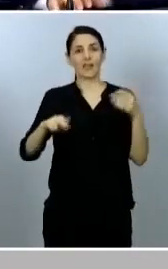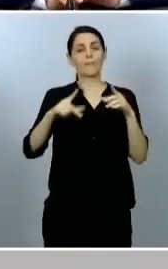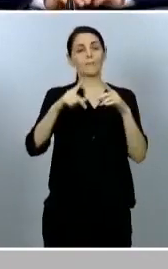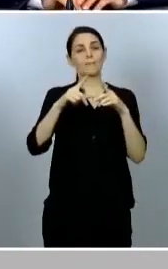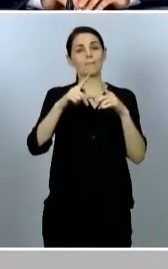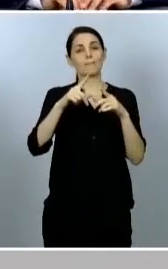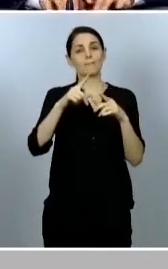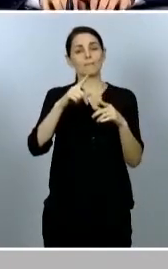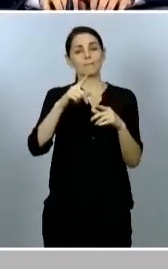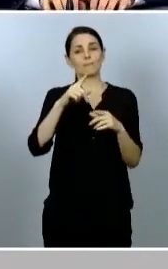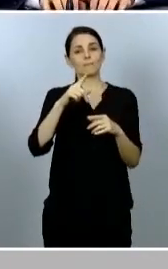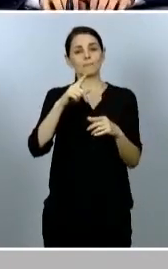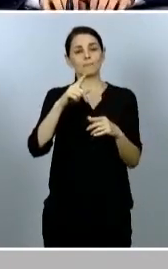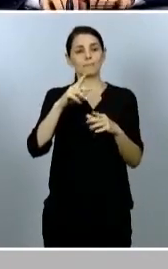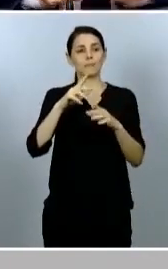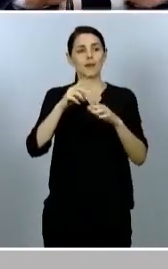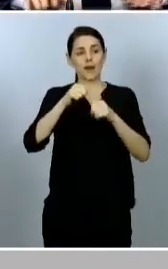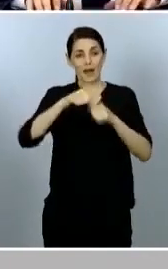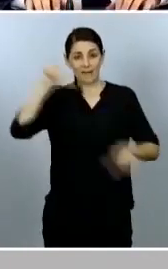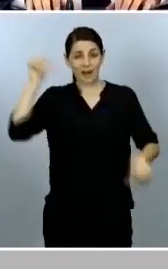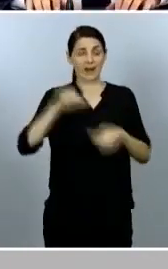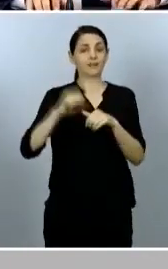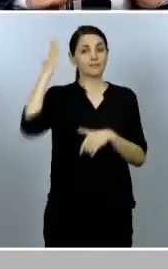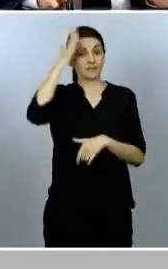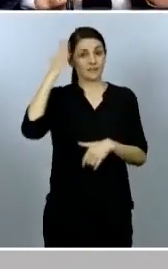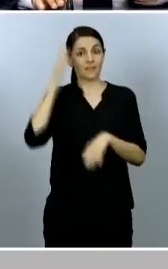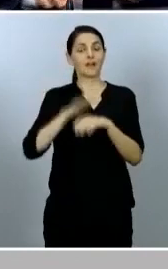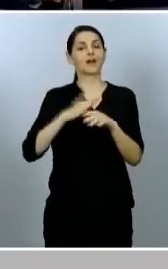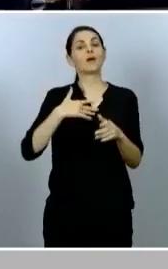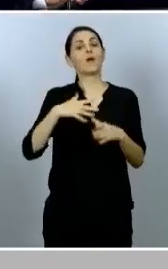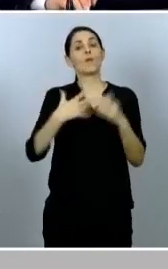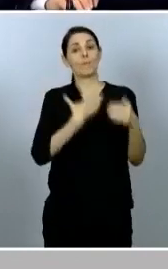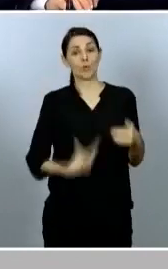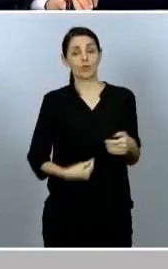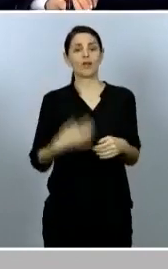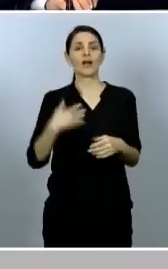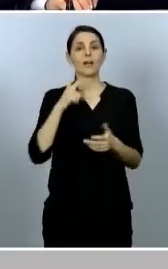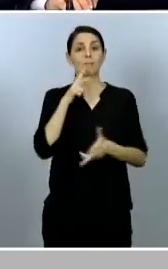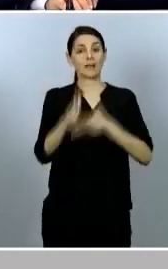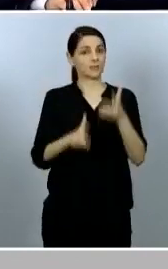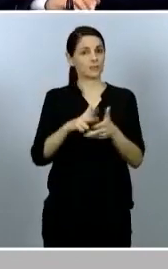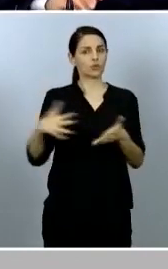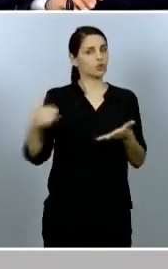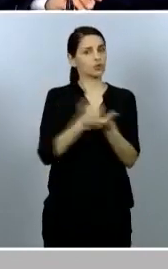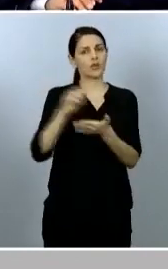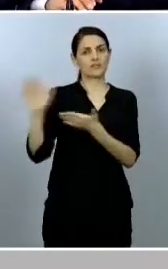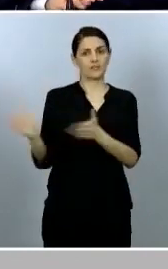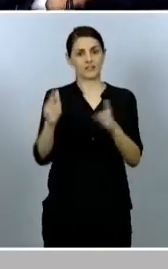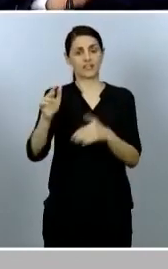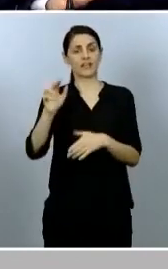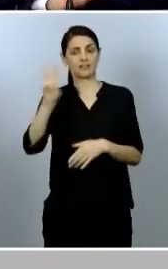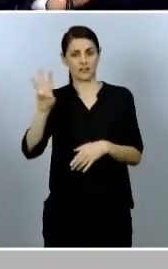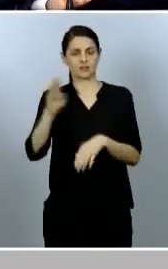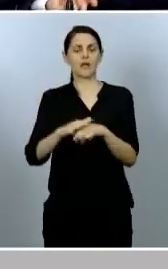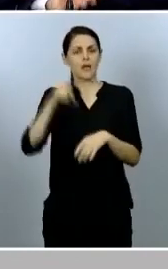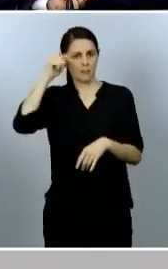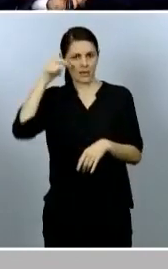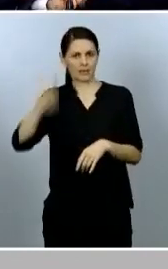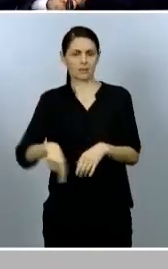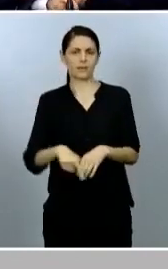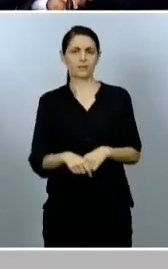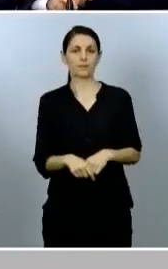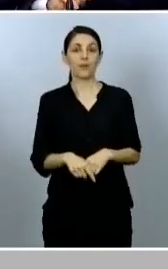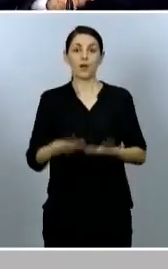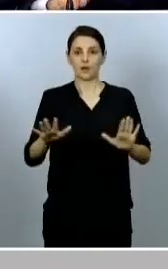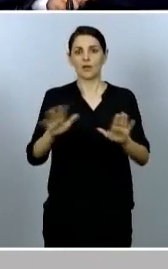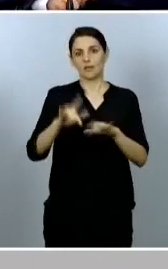Murcia y el País Vasco. Estas son las decisiones que hemos adoptado conjuntamente. También las islas canarias que no sé